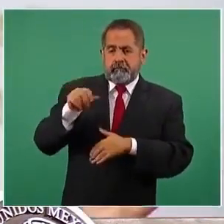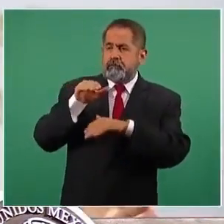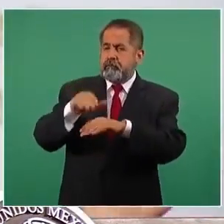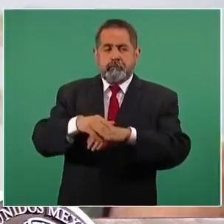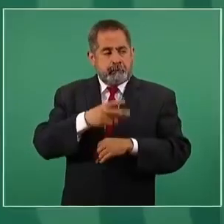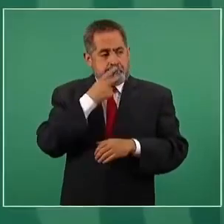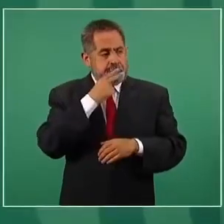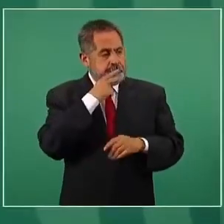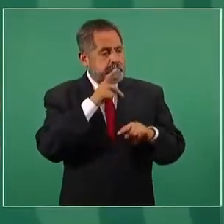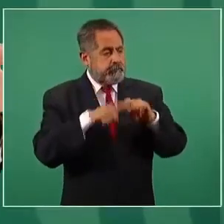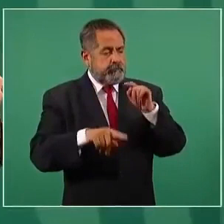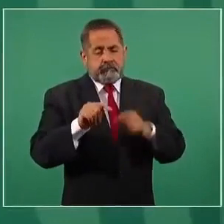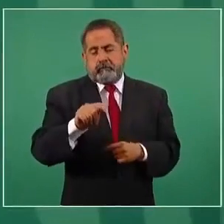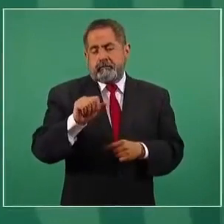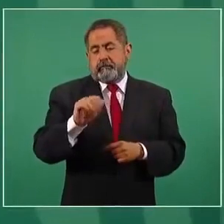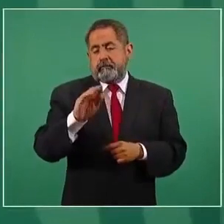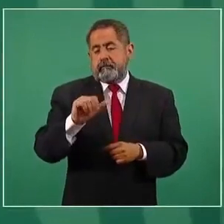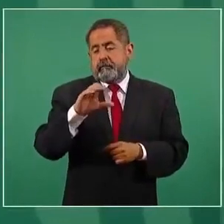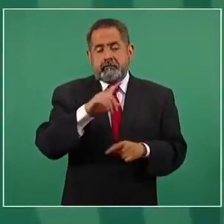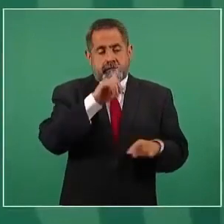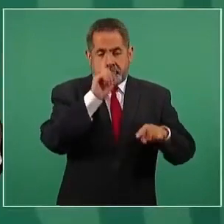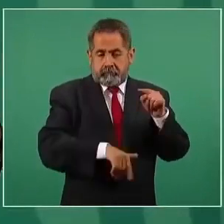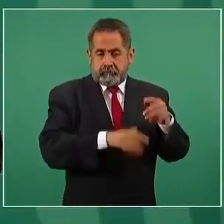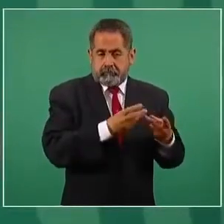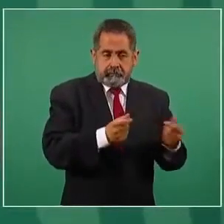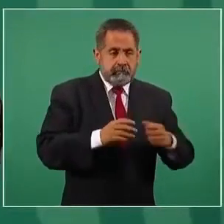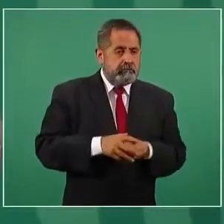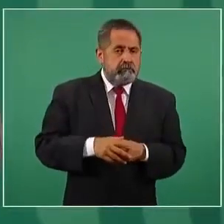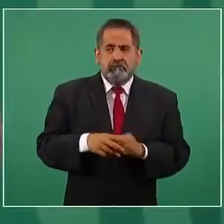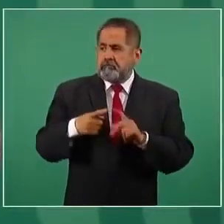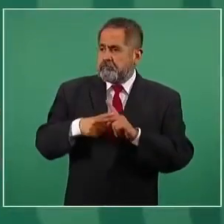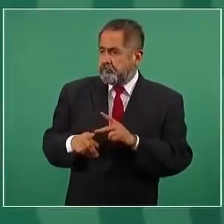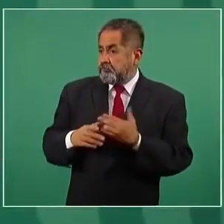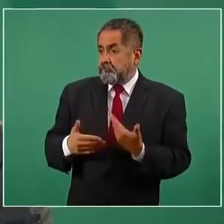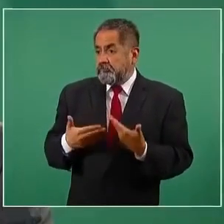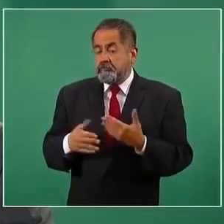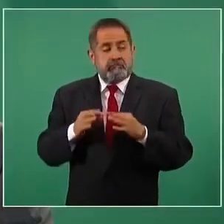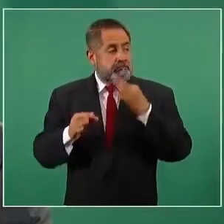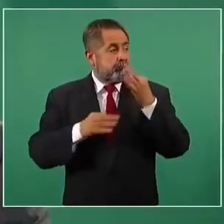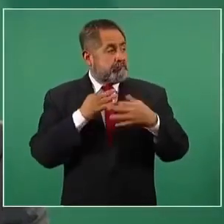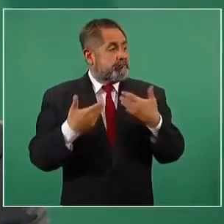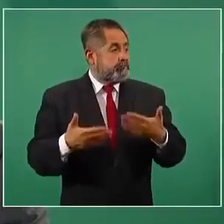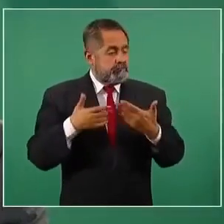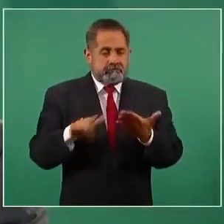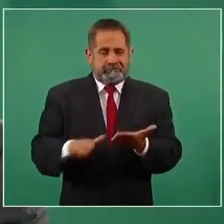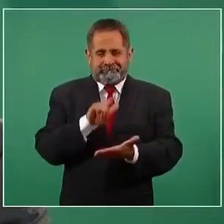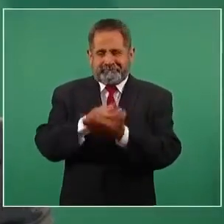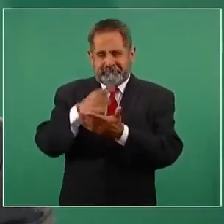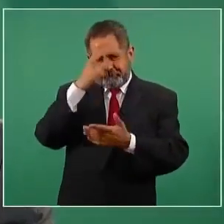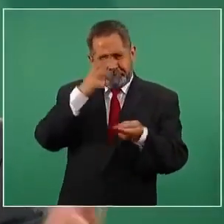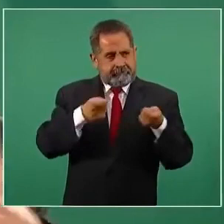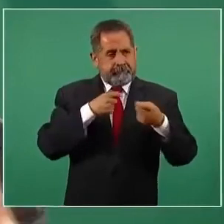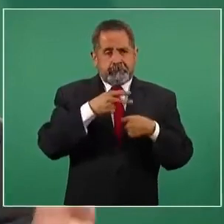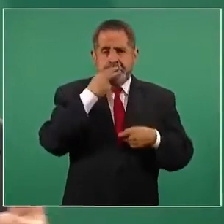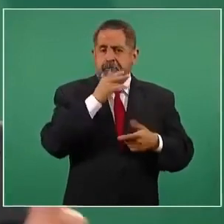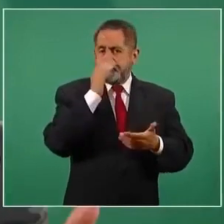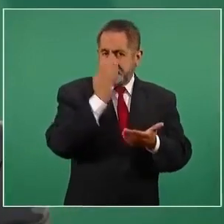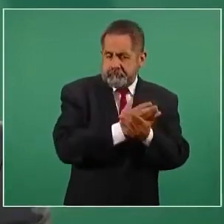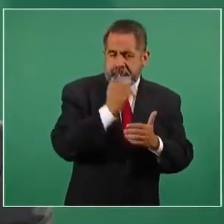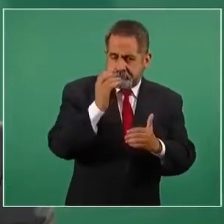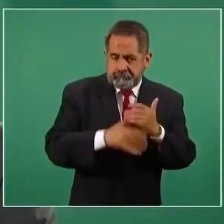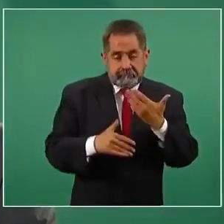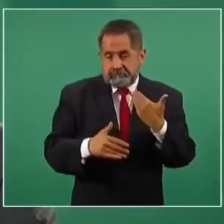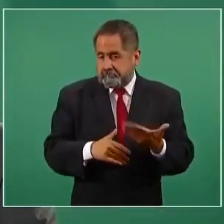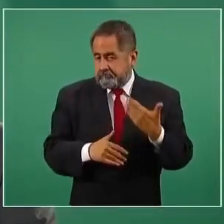durante los primeros años dio muy buenos resultados. Se promulgó la Ley General para el Control del Tabaco, se establecieron las